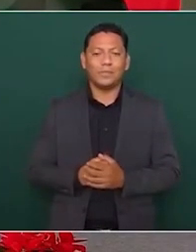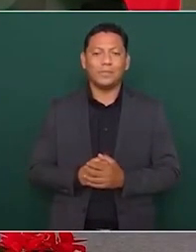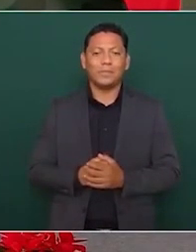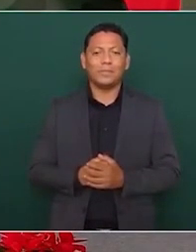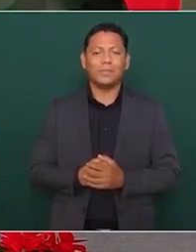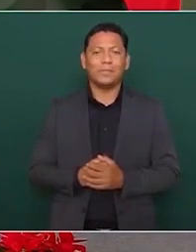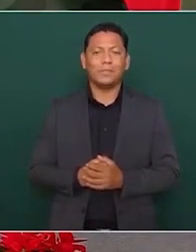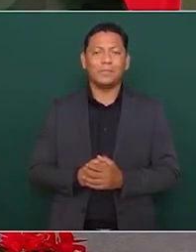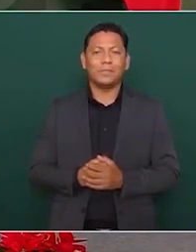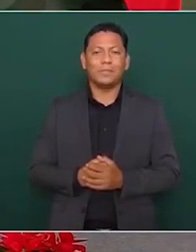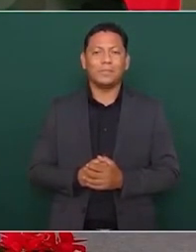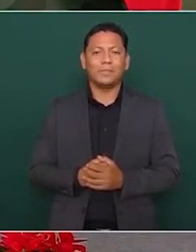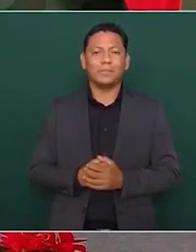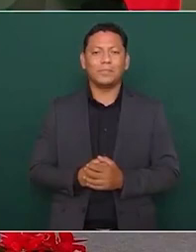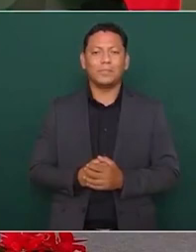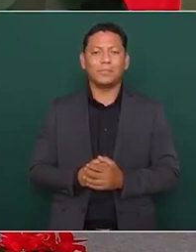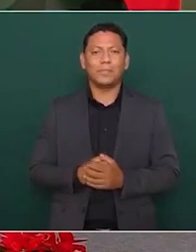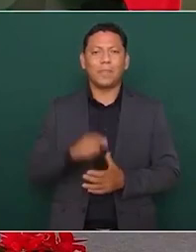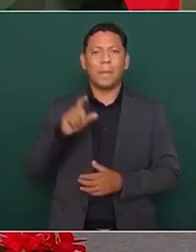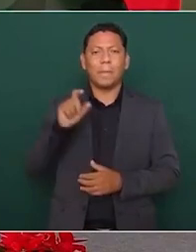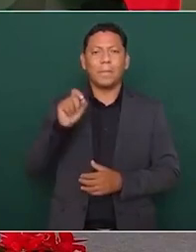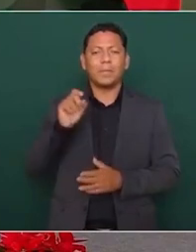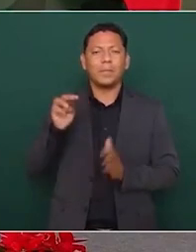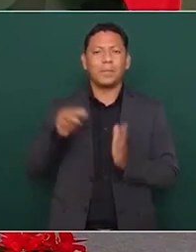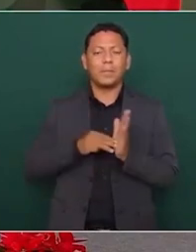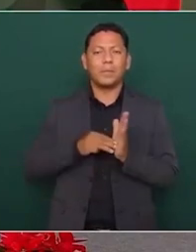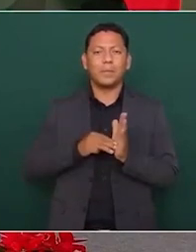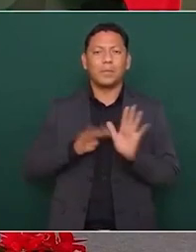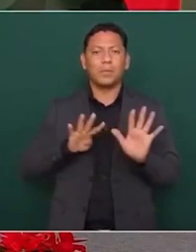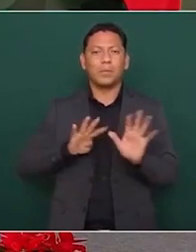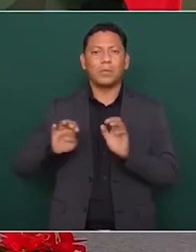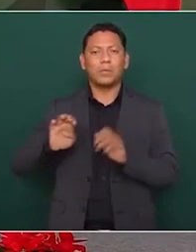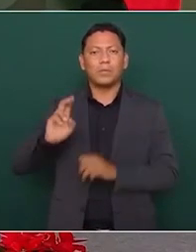20.930 20.930